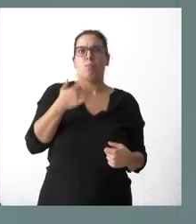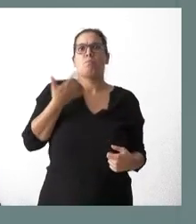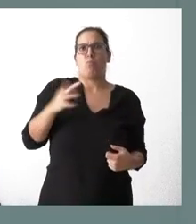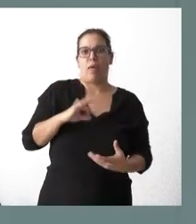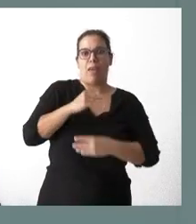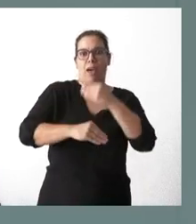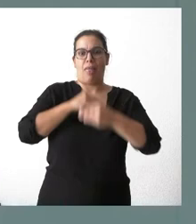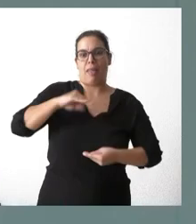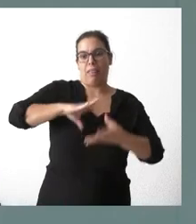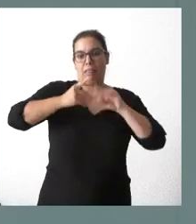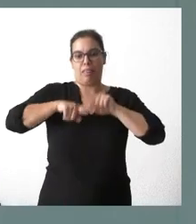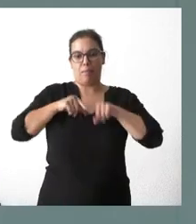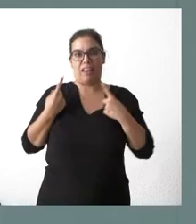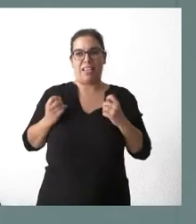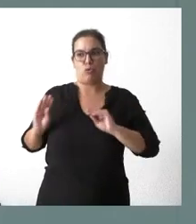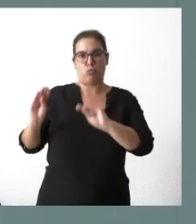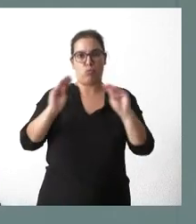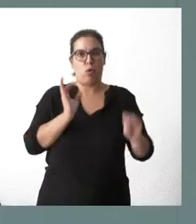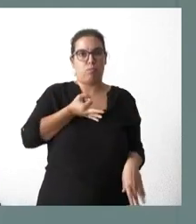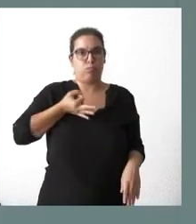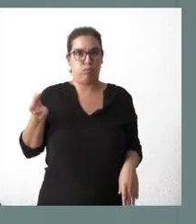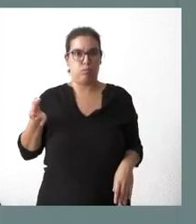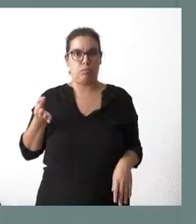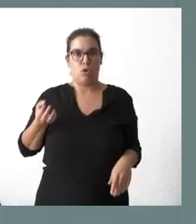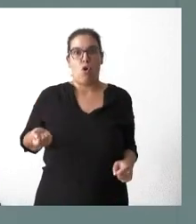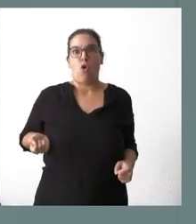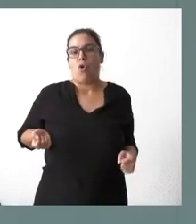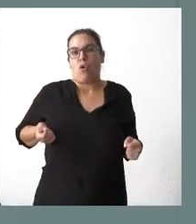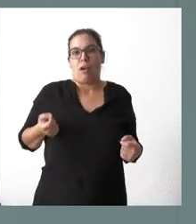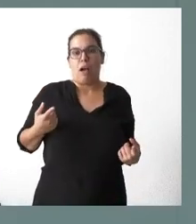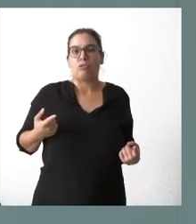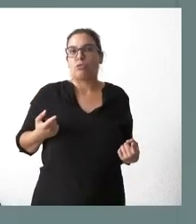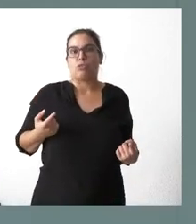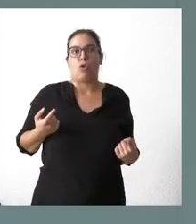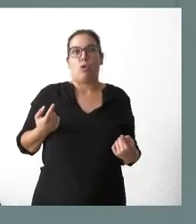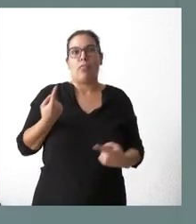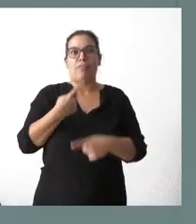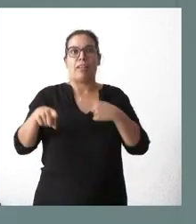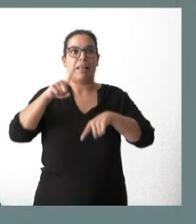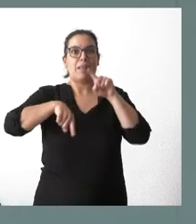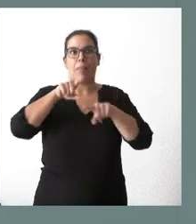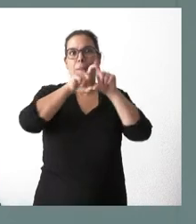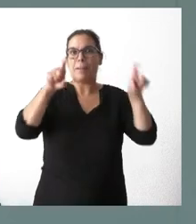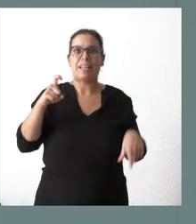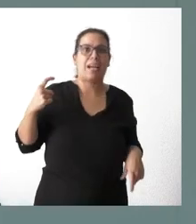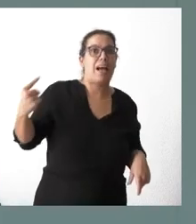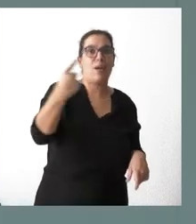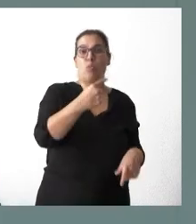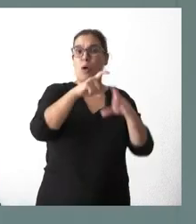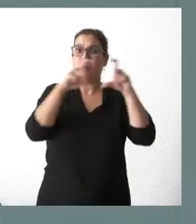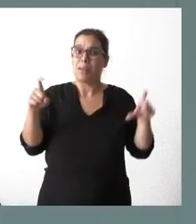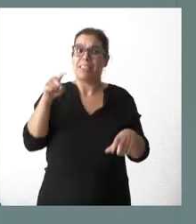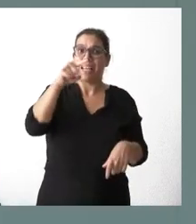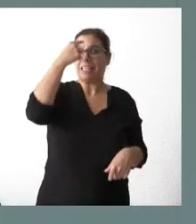necesarias en su caso, que son más eficaces y cuyo gasto es menos útil para el objetivo que tiene la empresa. Es que es la empresa la que sabe